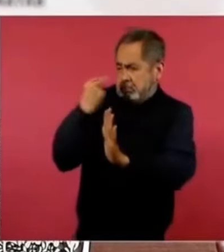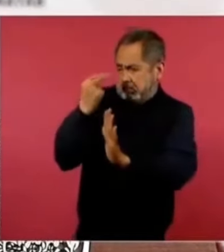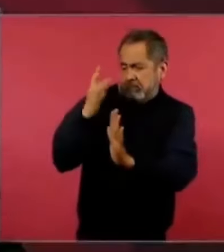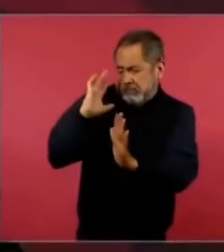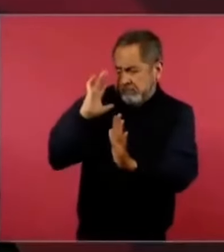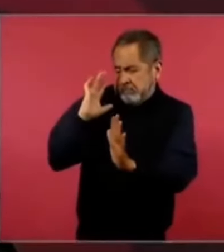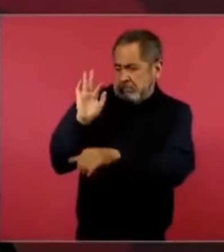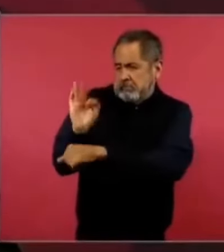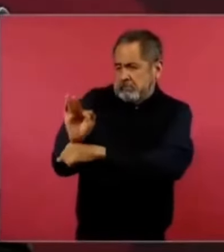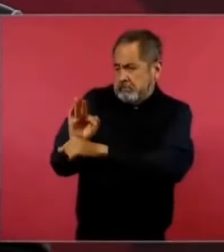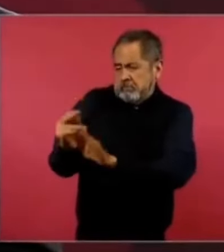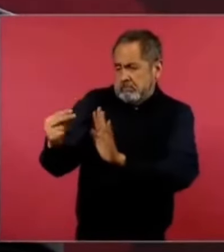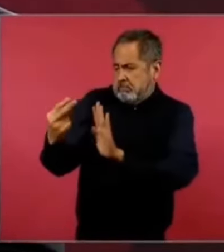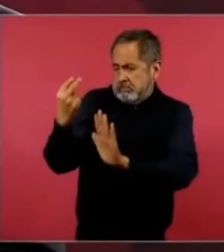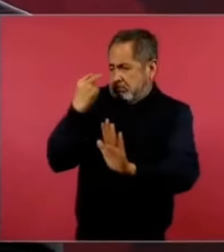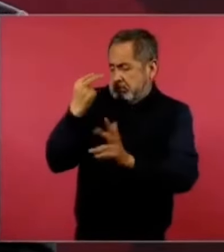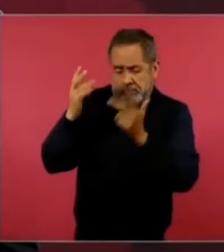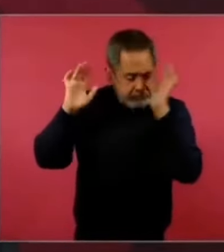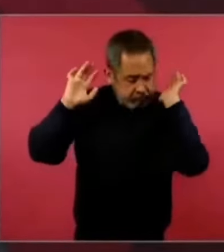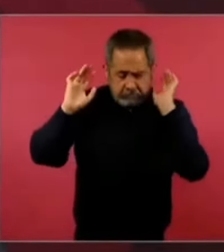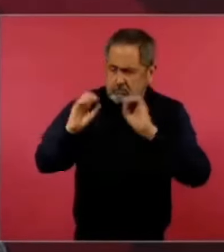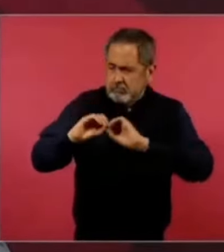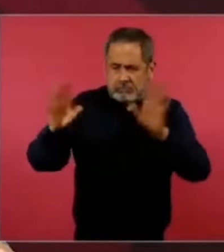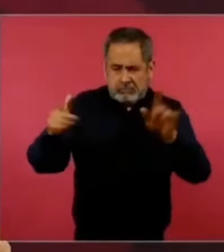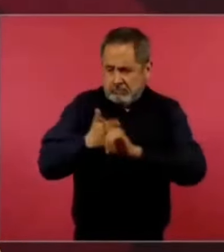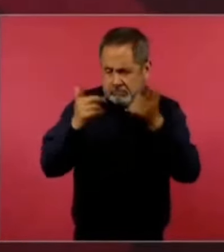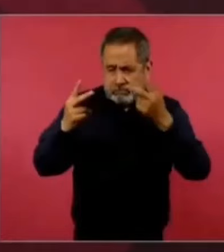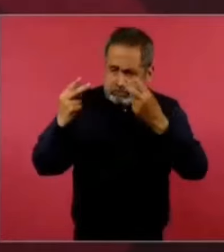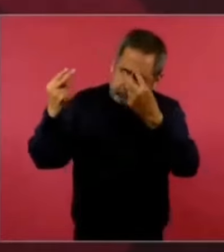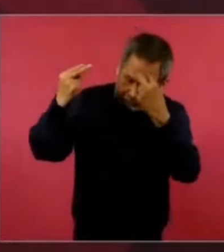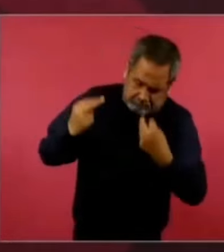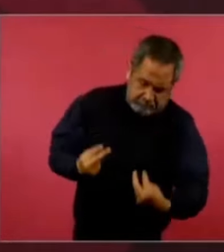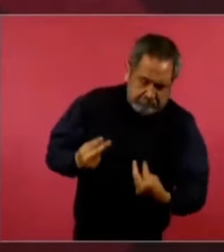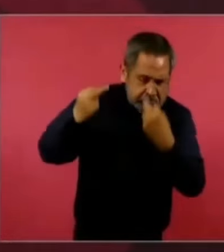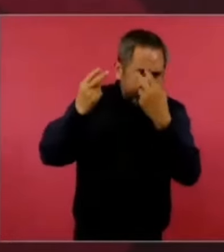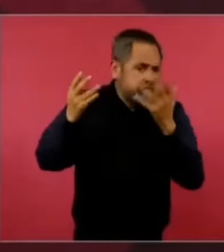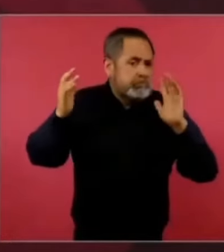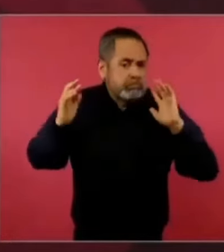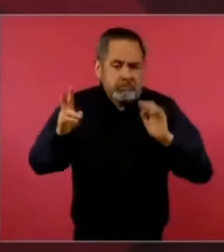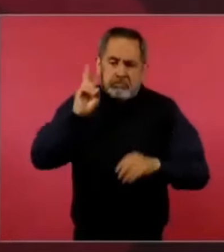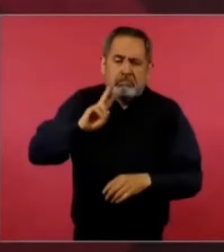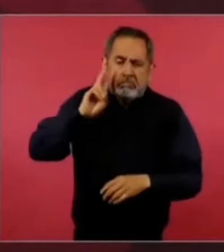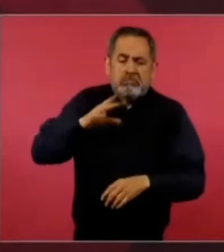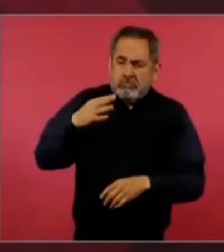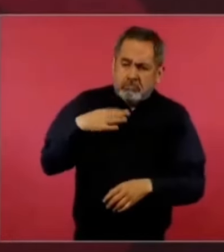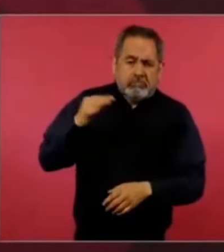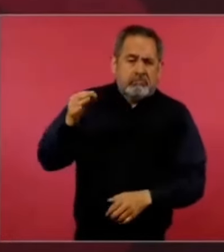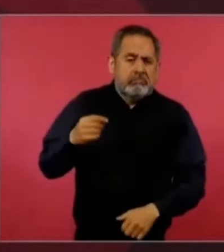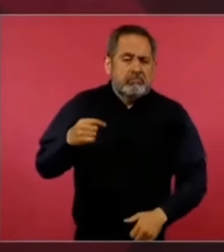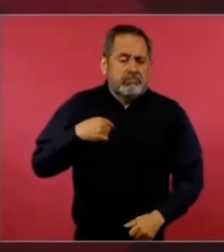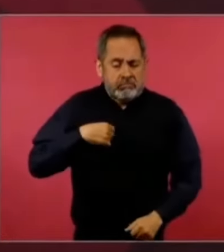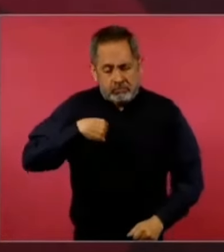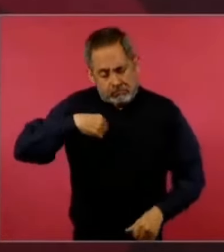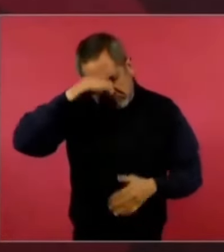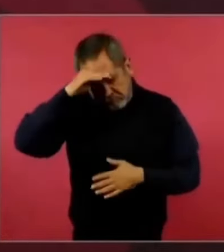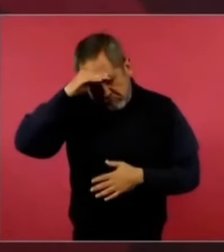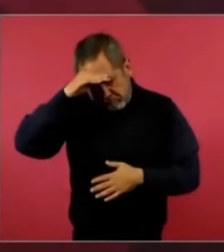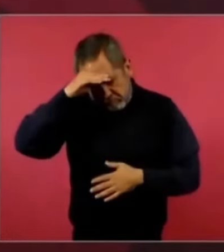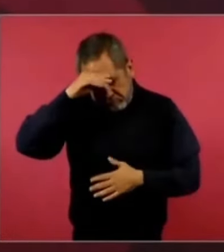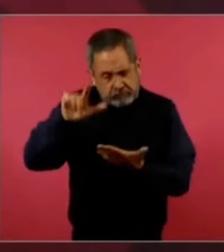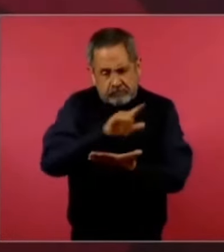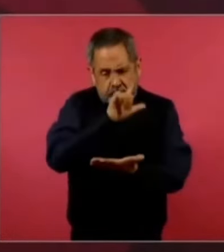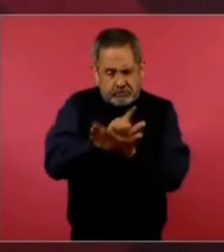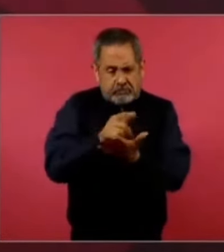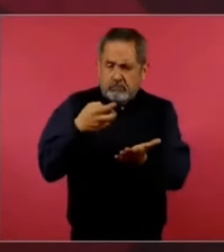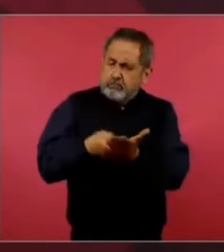considero que al margen de la ley nada y por